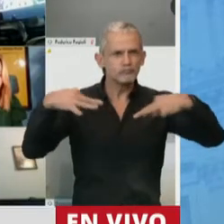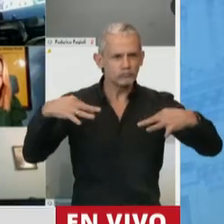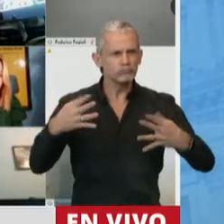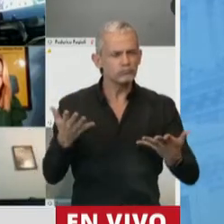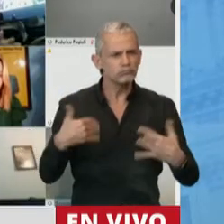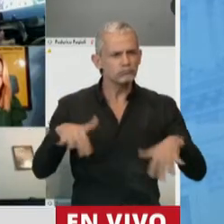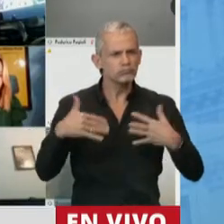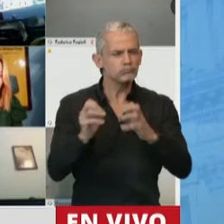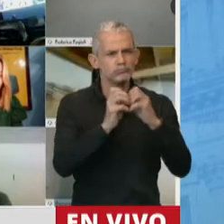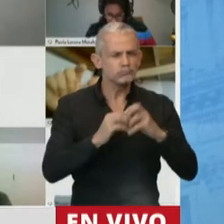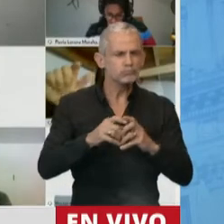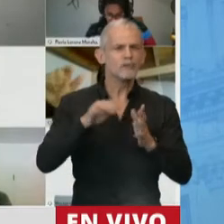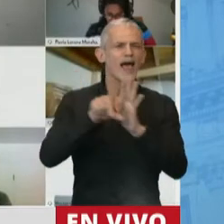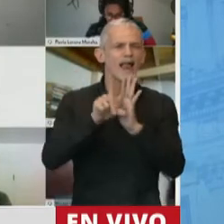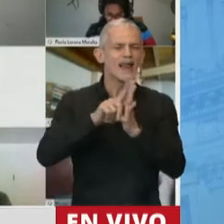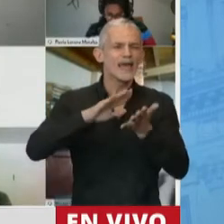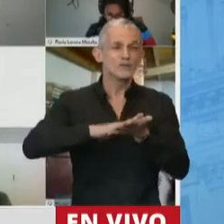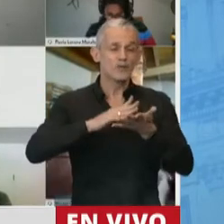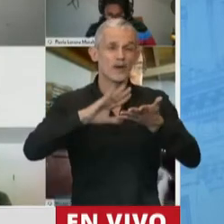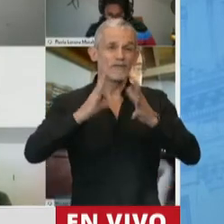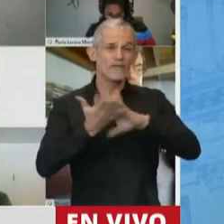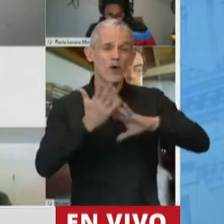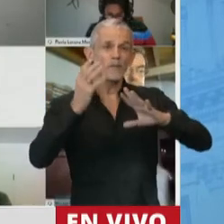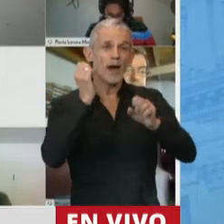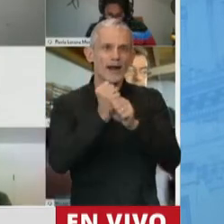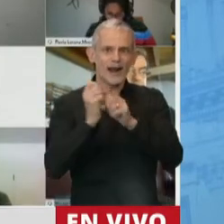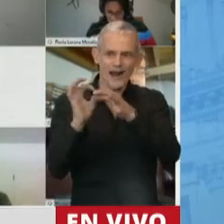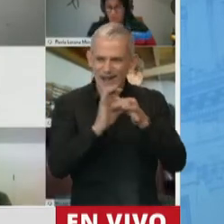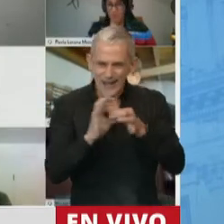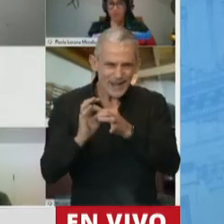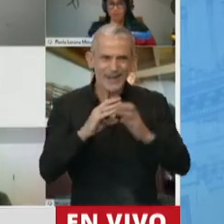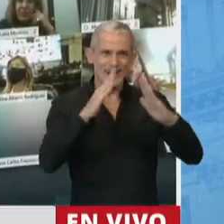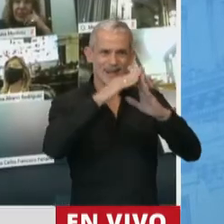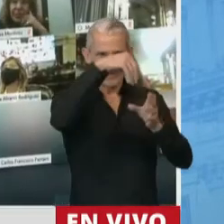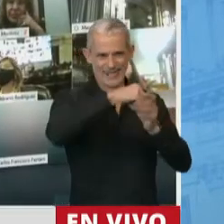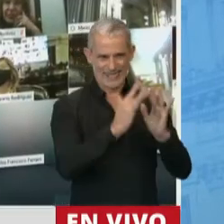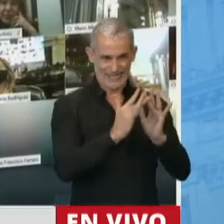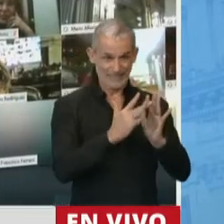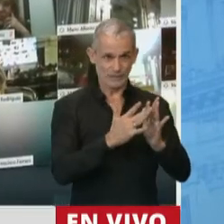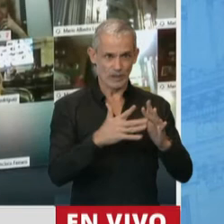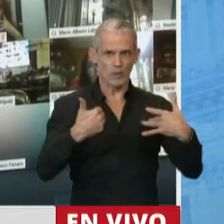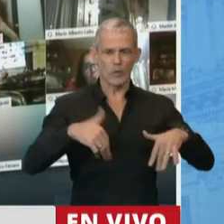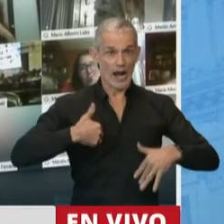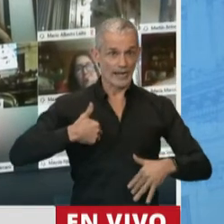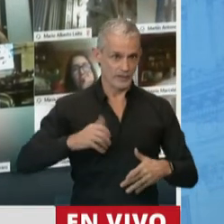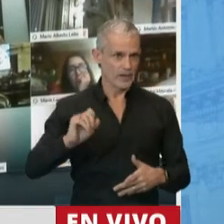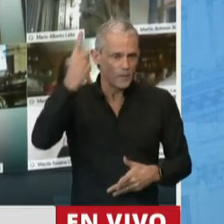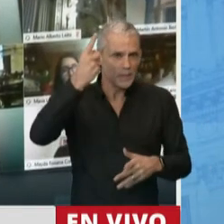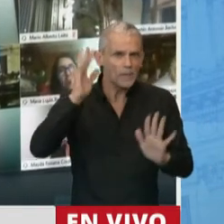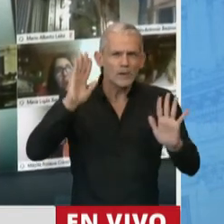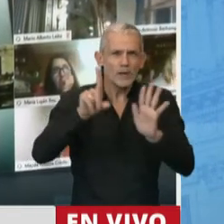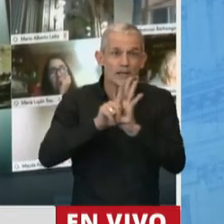teletrabajo como modalidad posible de las relaciones laborales en nuestro país. Y es una de las primeras